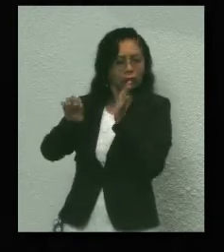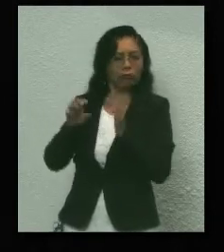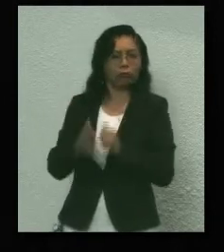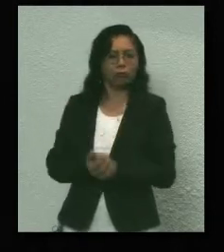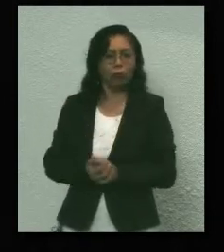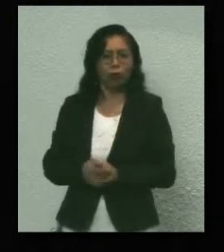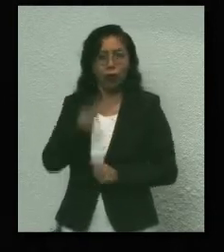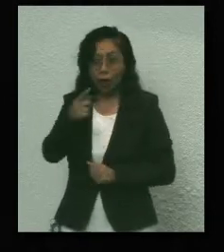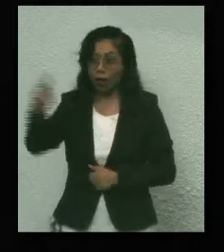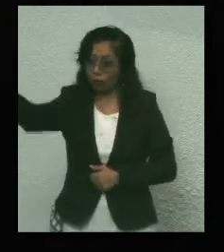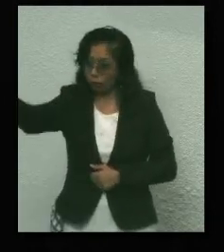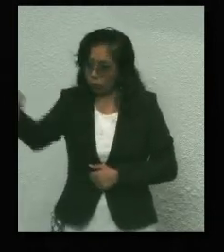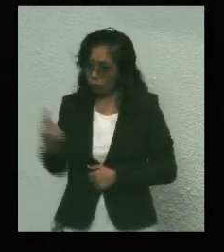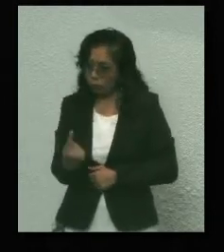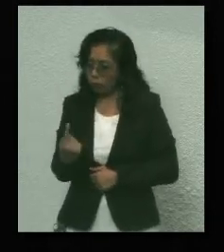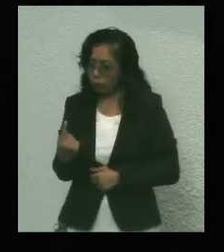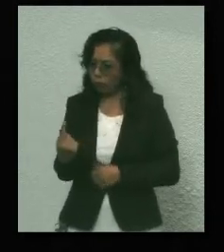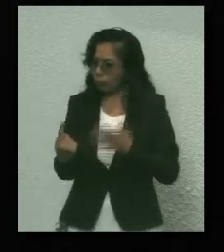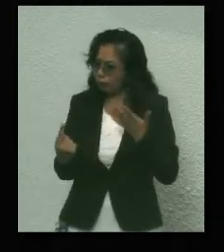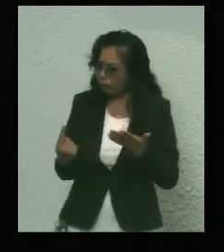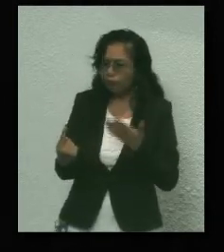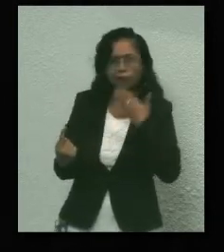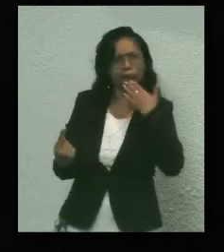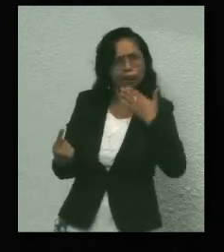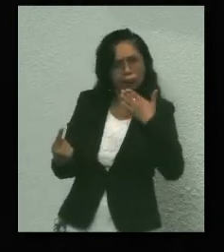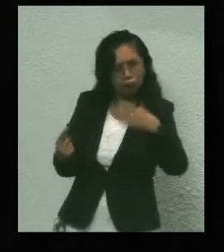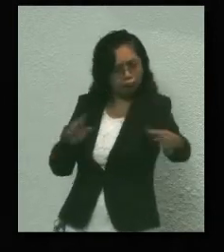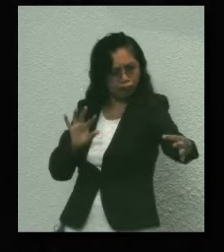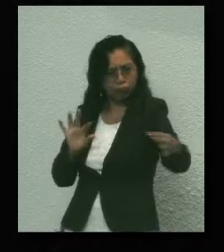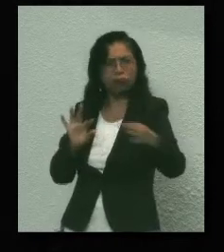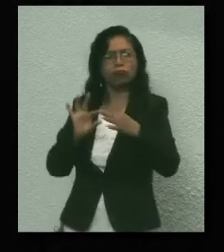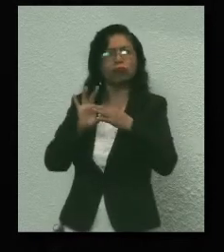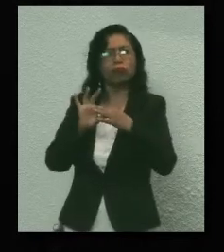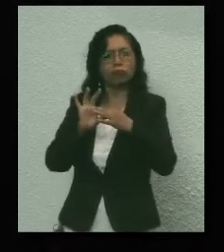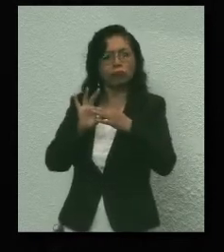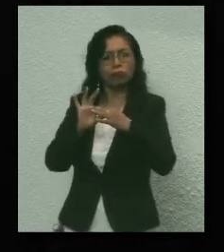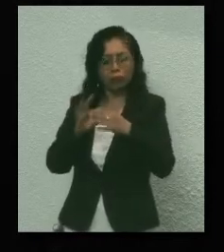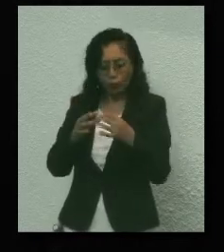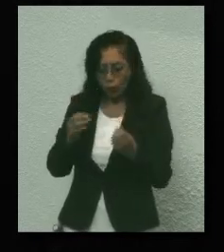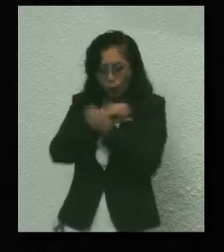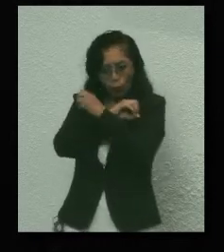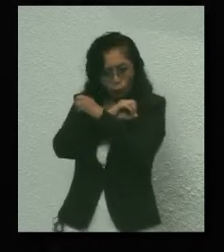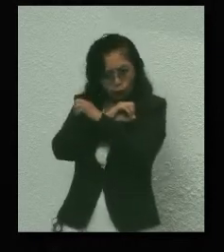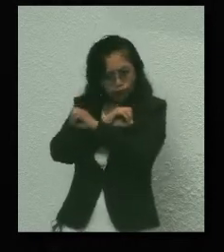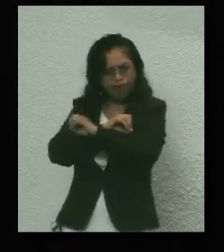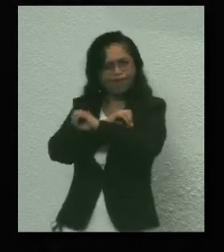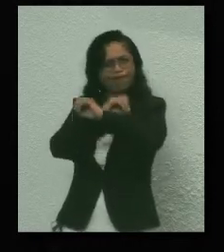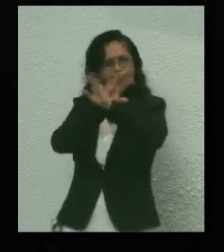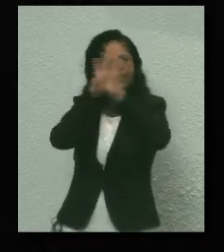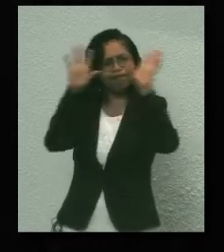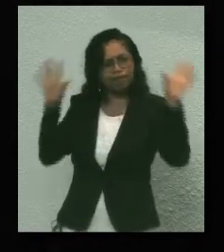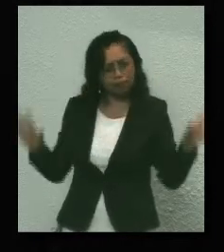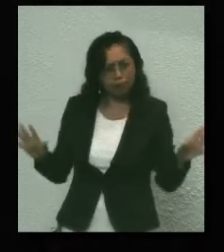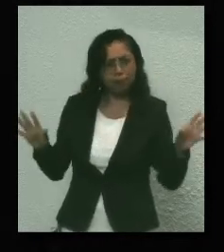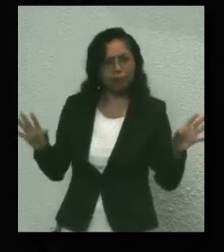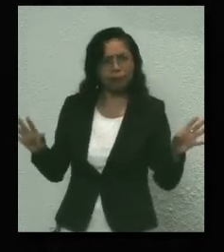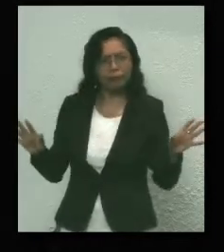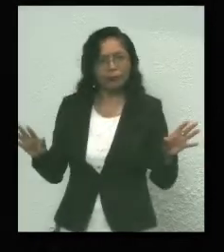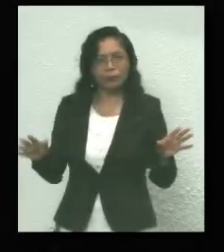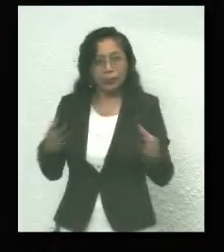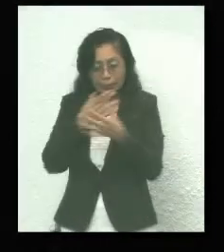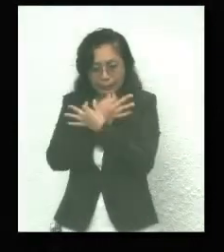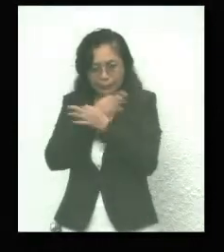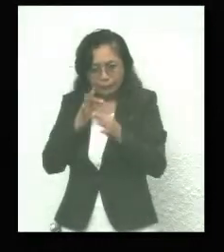su presencia en este recinto es un acto de congruencia con los principios de transparencia, integridad y rendición de cuentas que deben